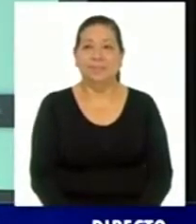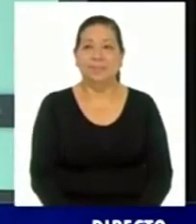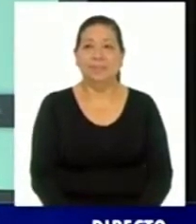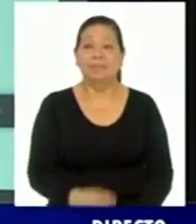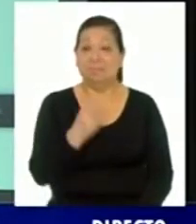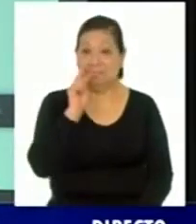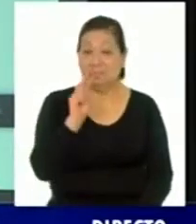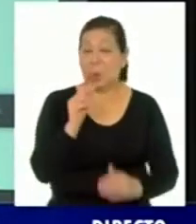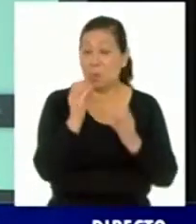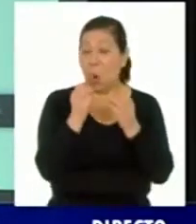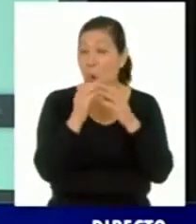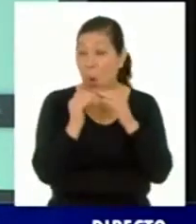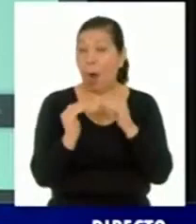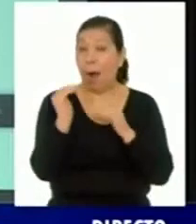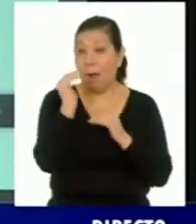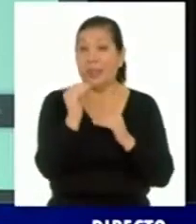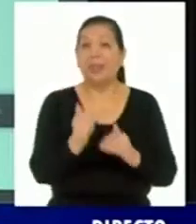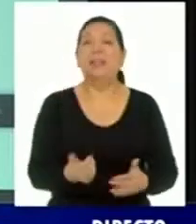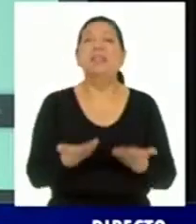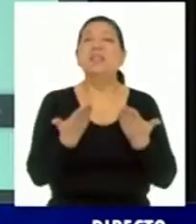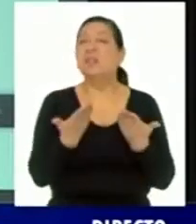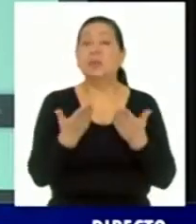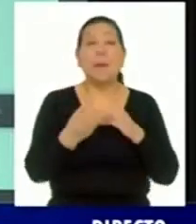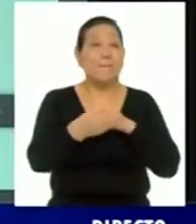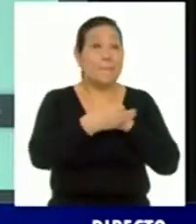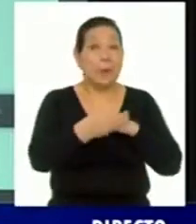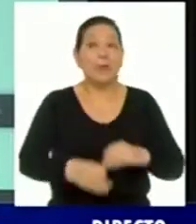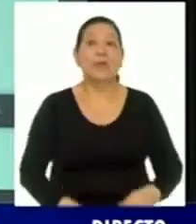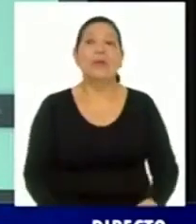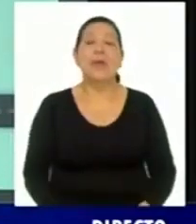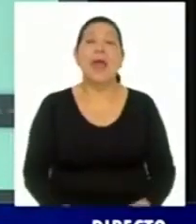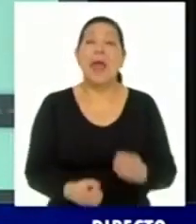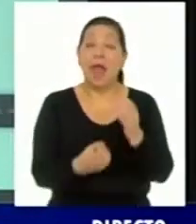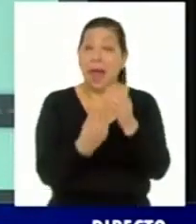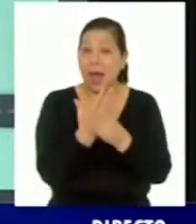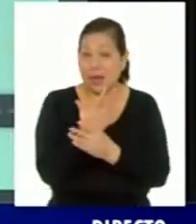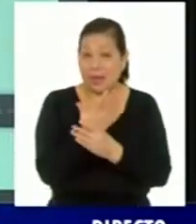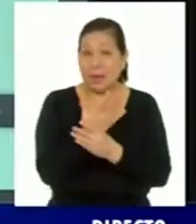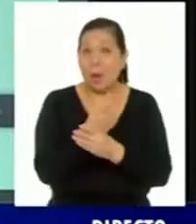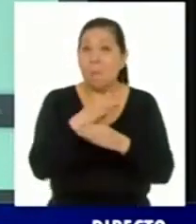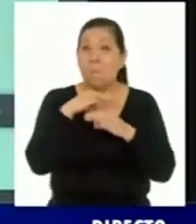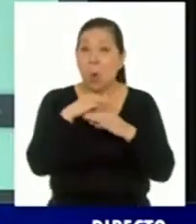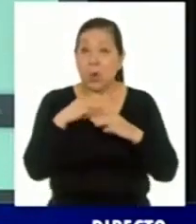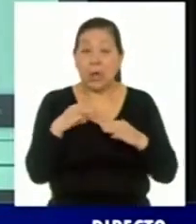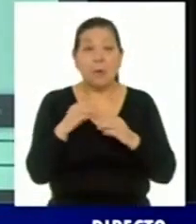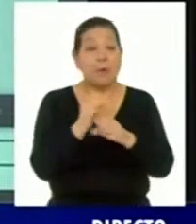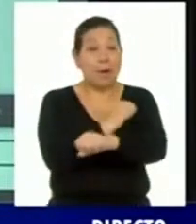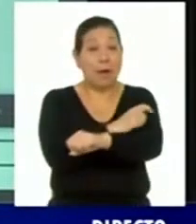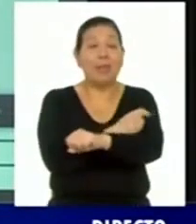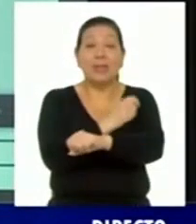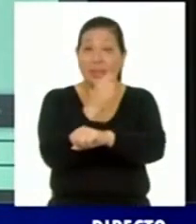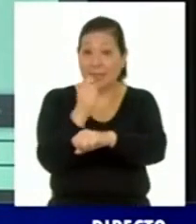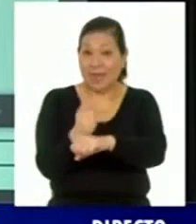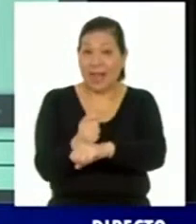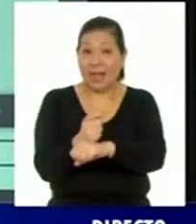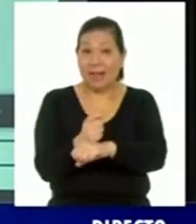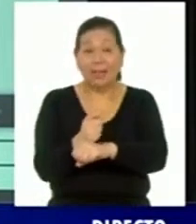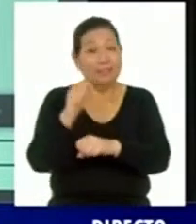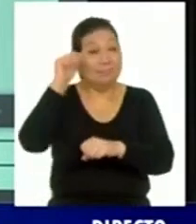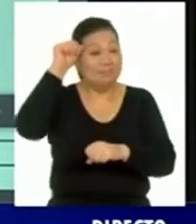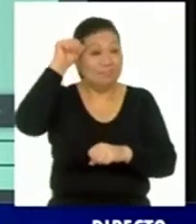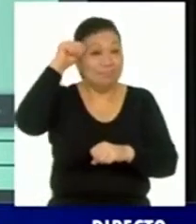En nivel muy alto, se encuentran en este momento las regiones de Arequipa, Moquegua y Tacna. Y